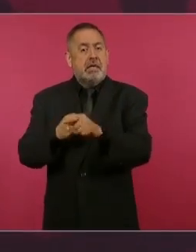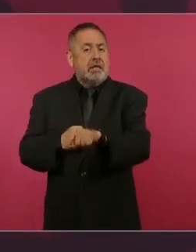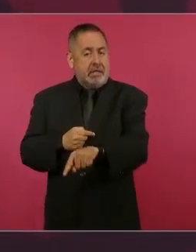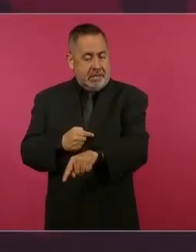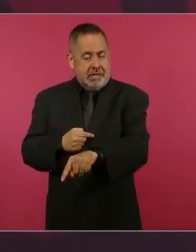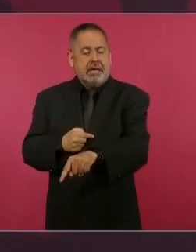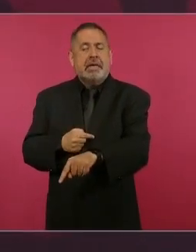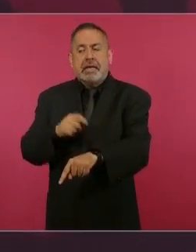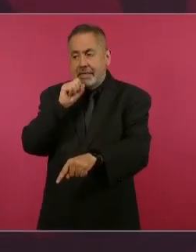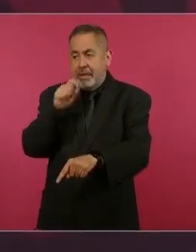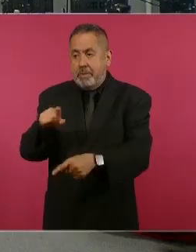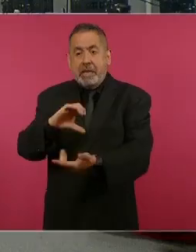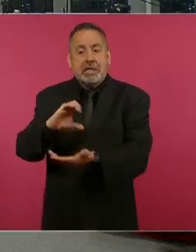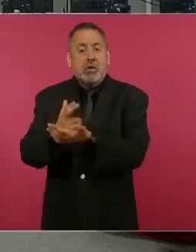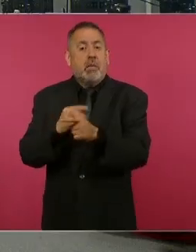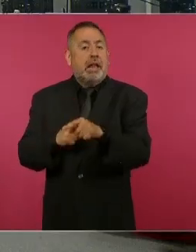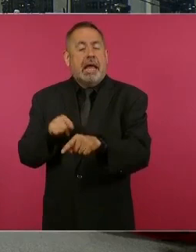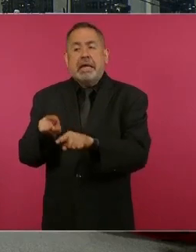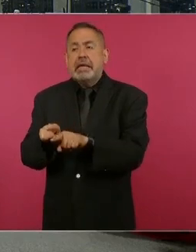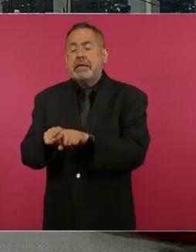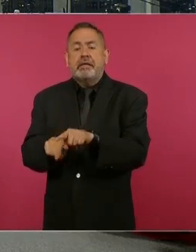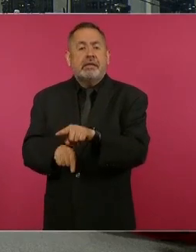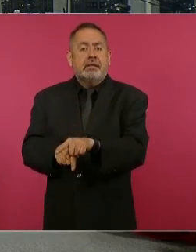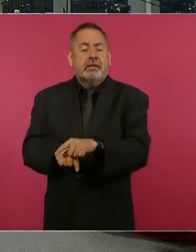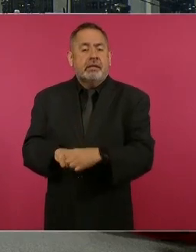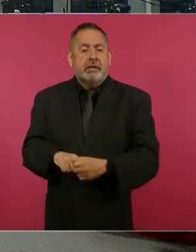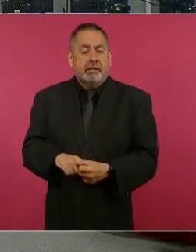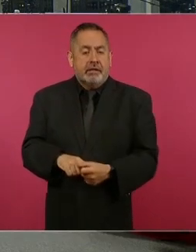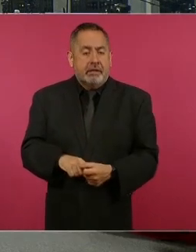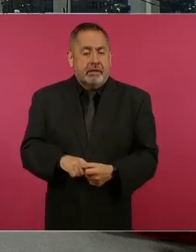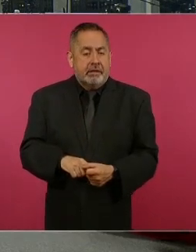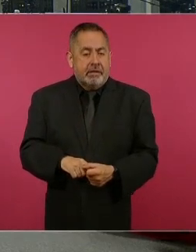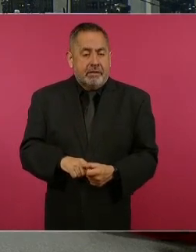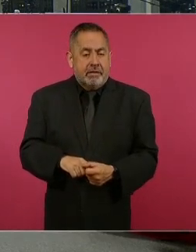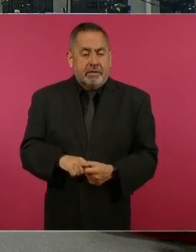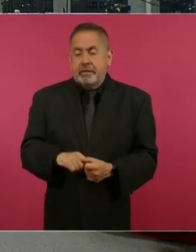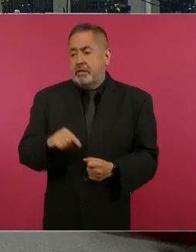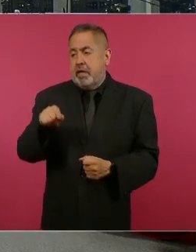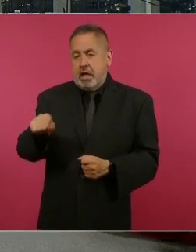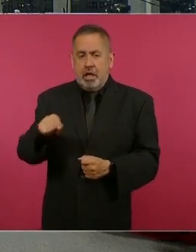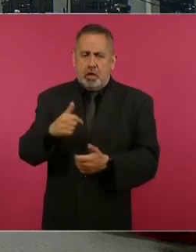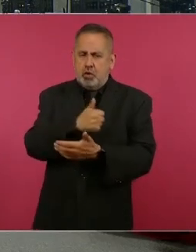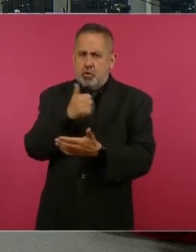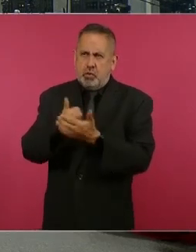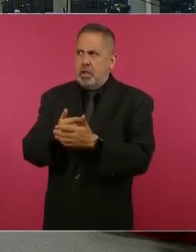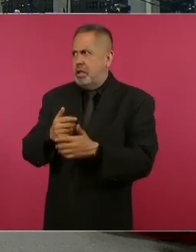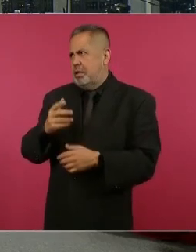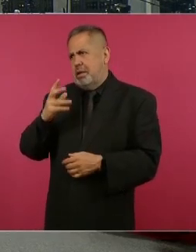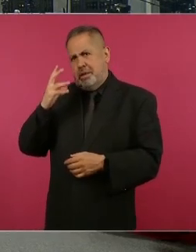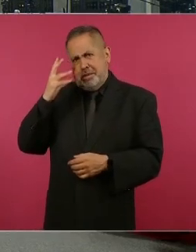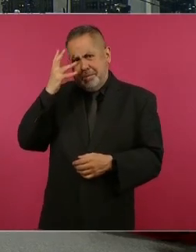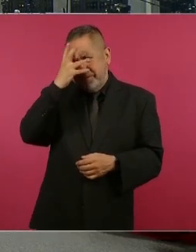es una ciudad muy bonita